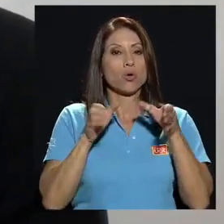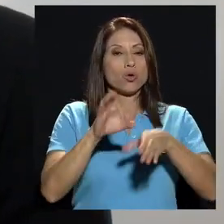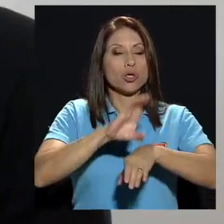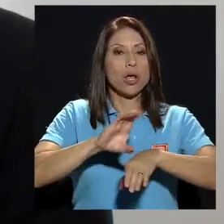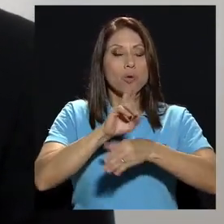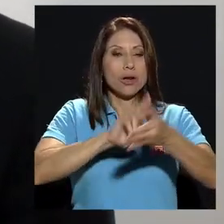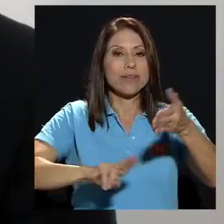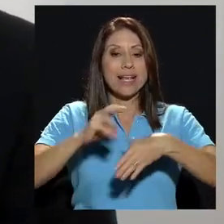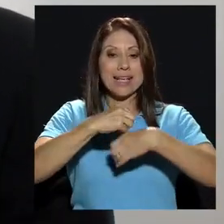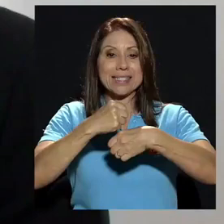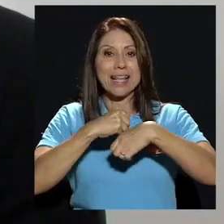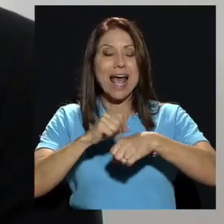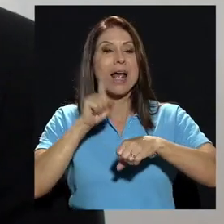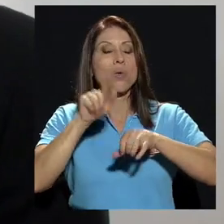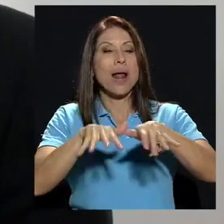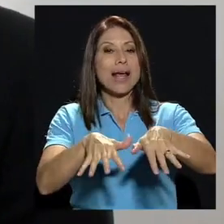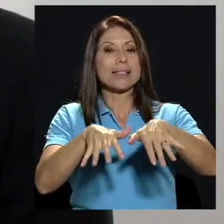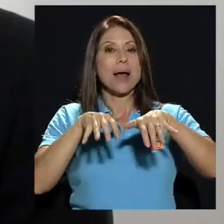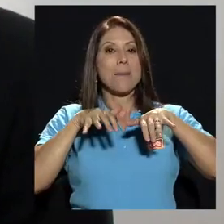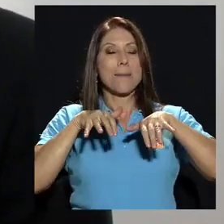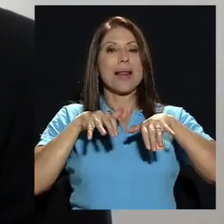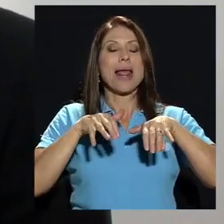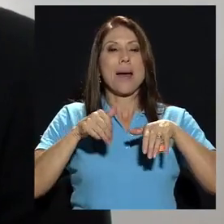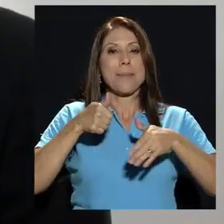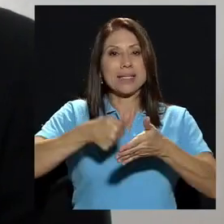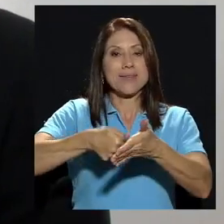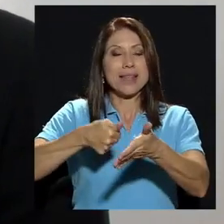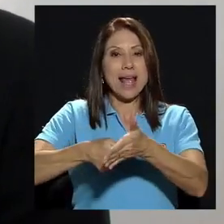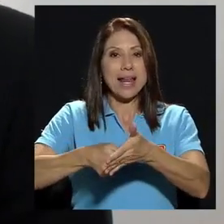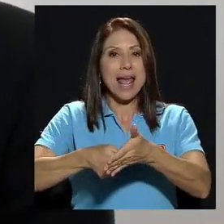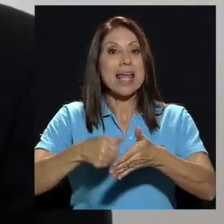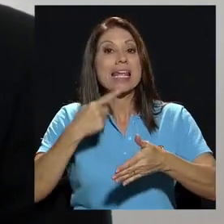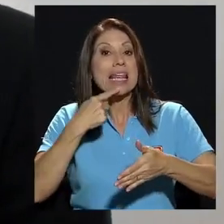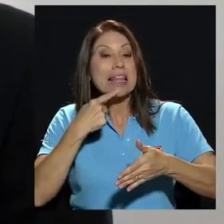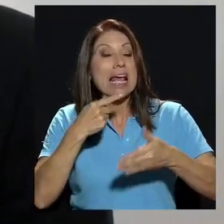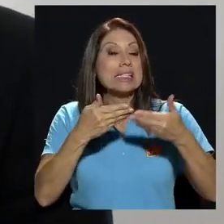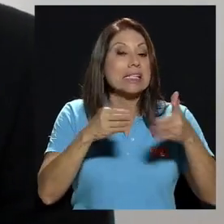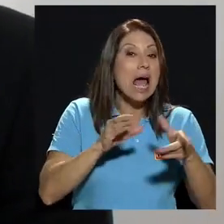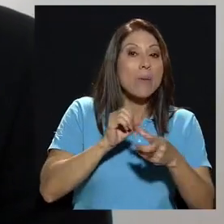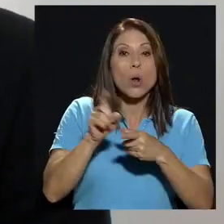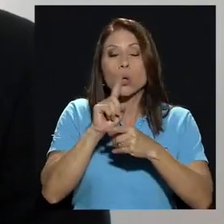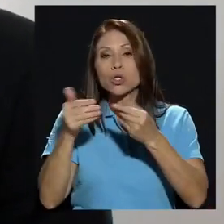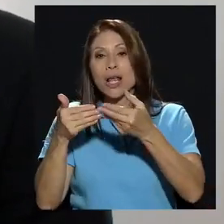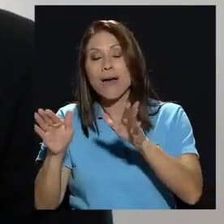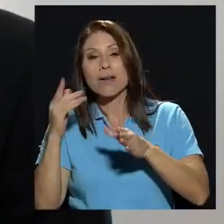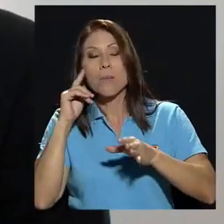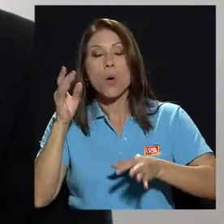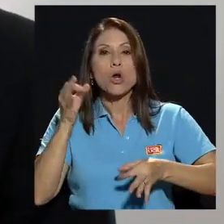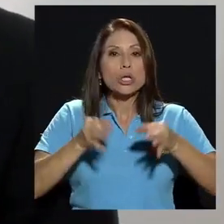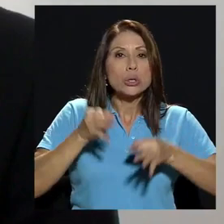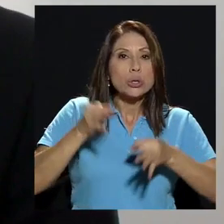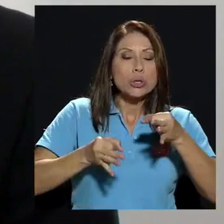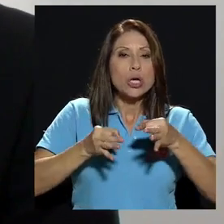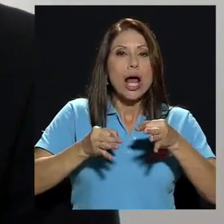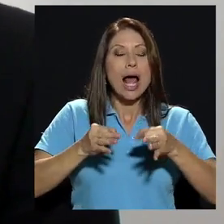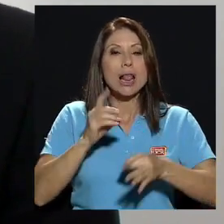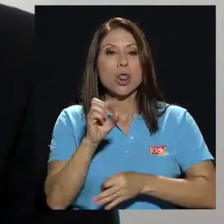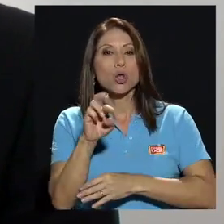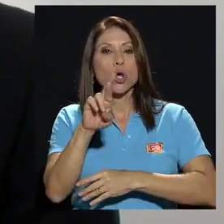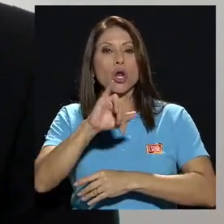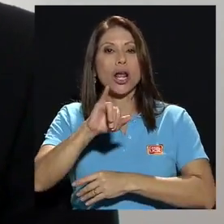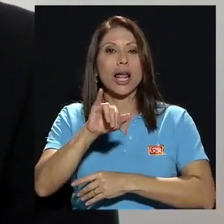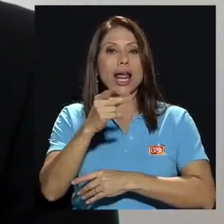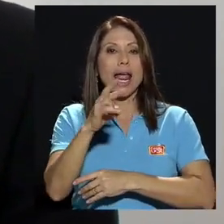Asamblea valore si se instauró un proceso administrativo contra el rector Genin Jensen por el caso del nombramiento de su hija en el CIL. Es correcto.